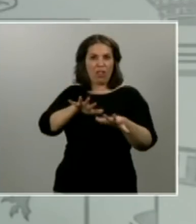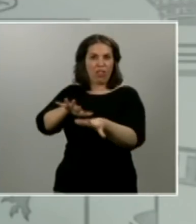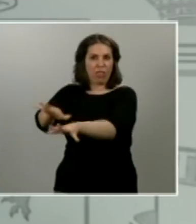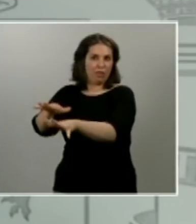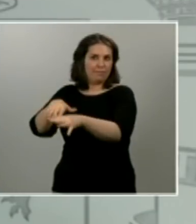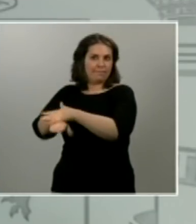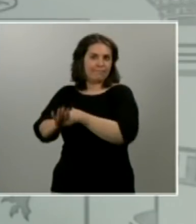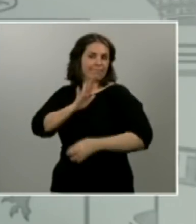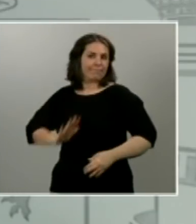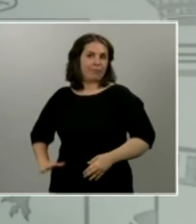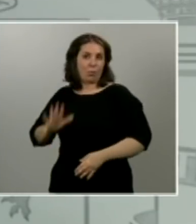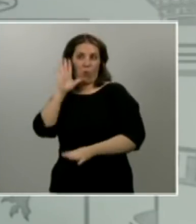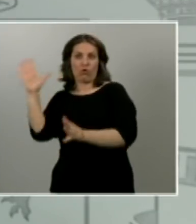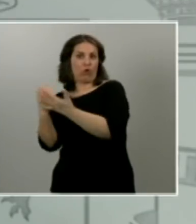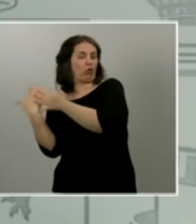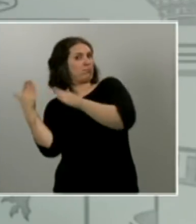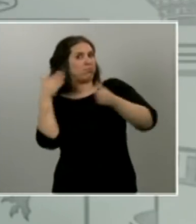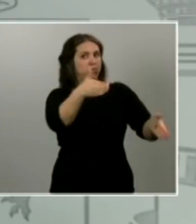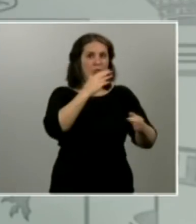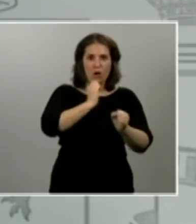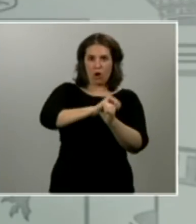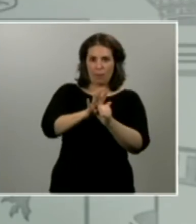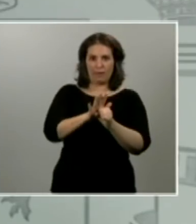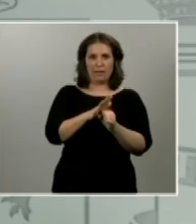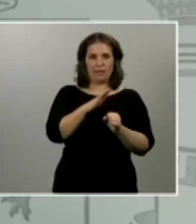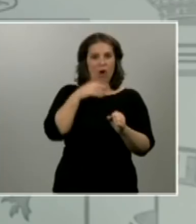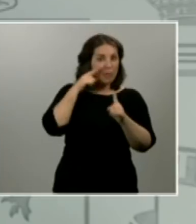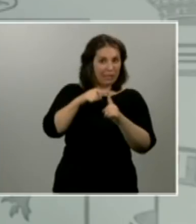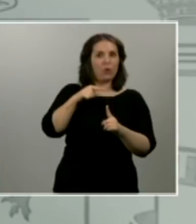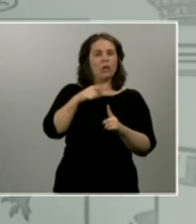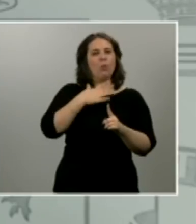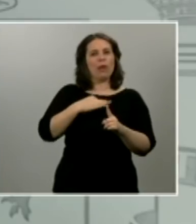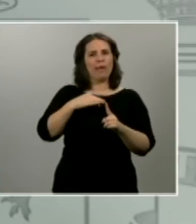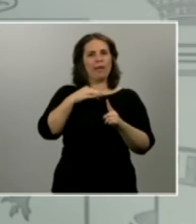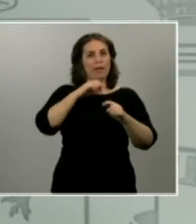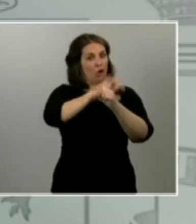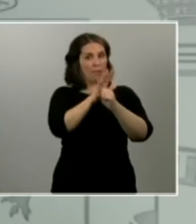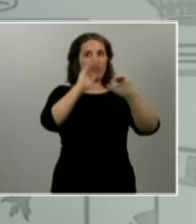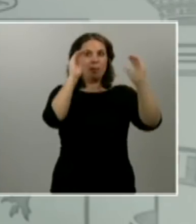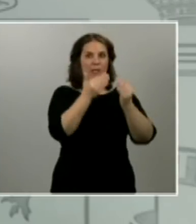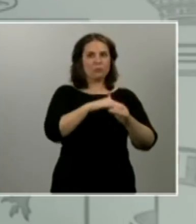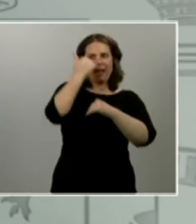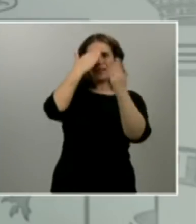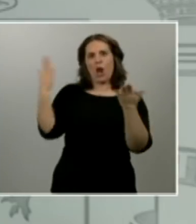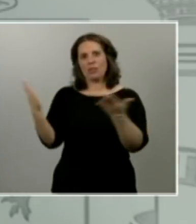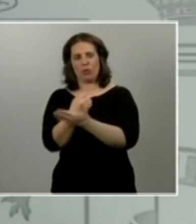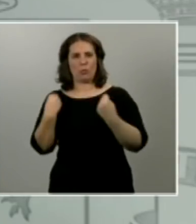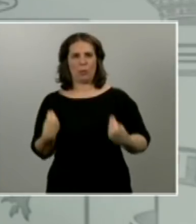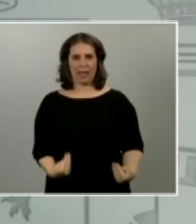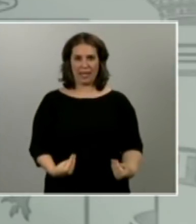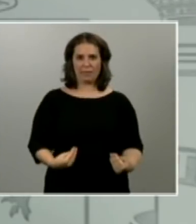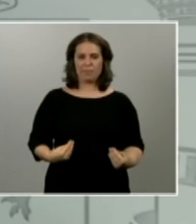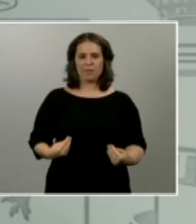combate que estamos liberando contra el COVID-19. Y para alcanzar ese nuevo objetivo necesitamos algo más de tiempo